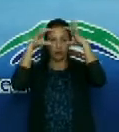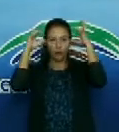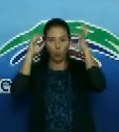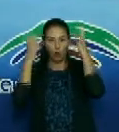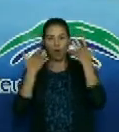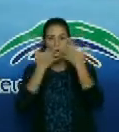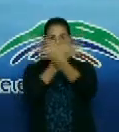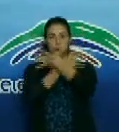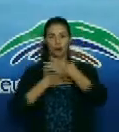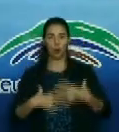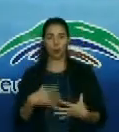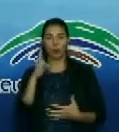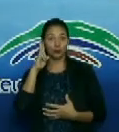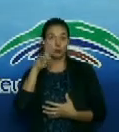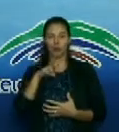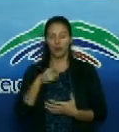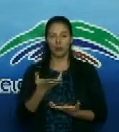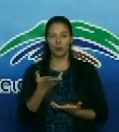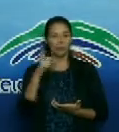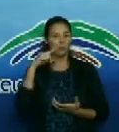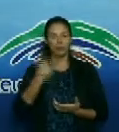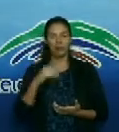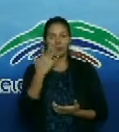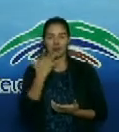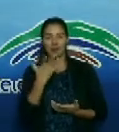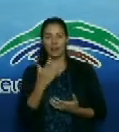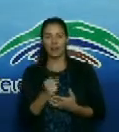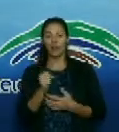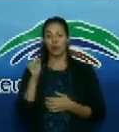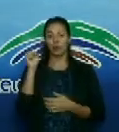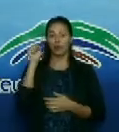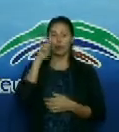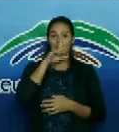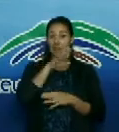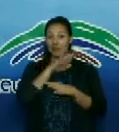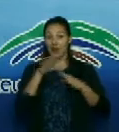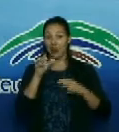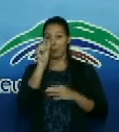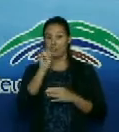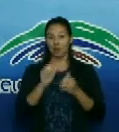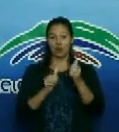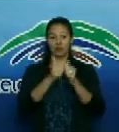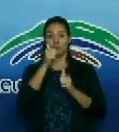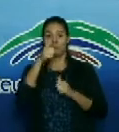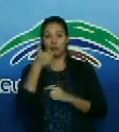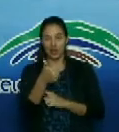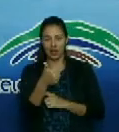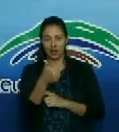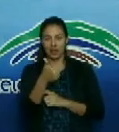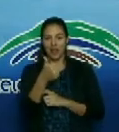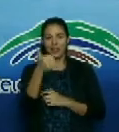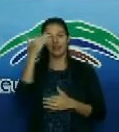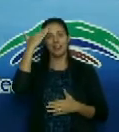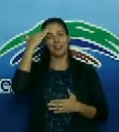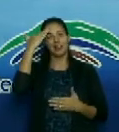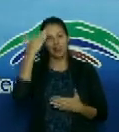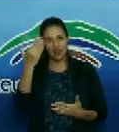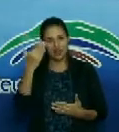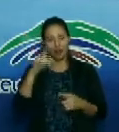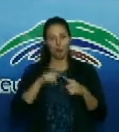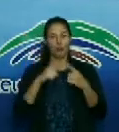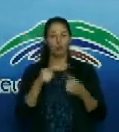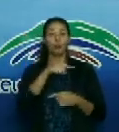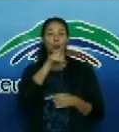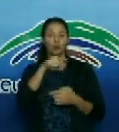cuando terminas de brindarle ese cuidado como te da el agradecimiento por haberle brindado ese cuidado que